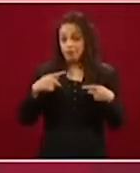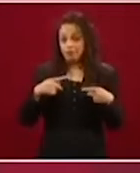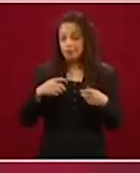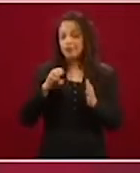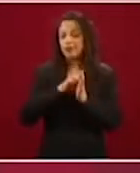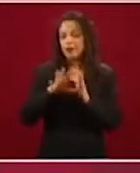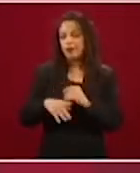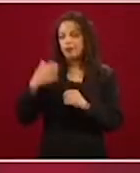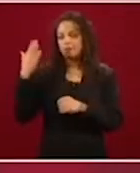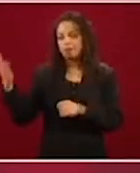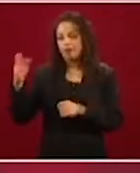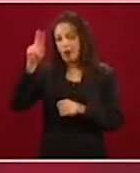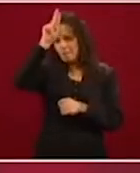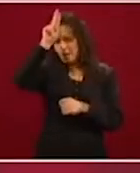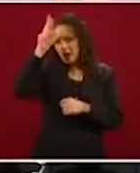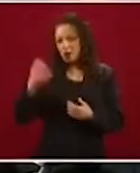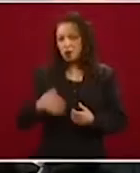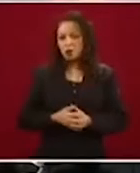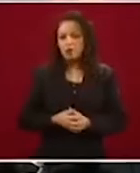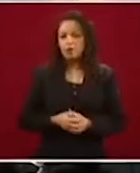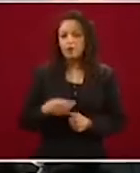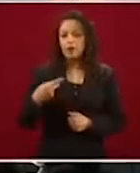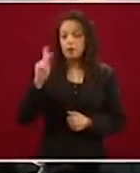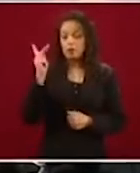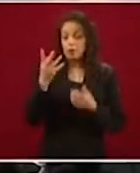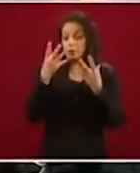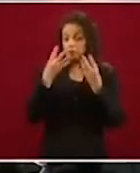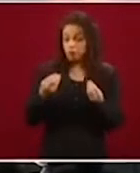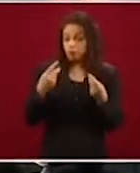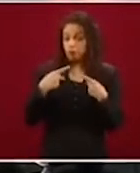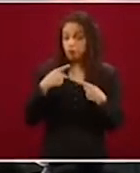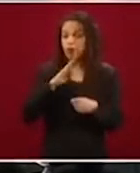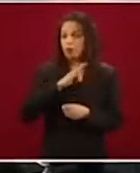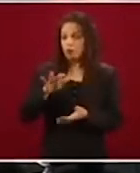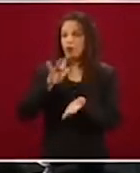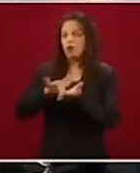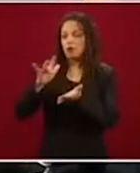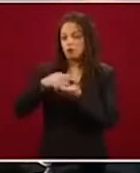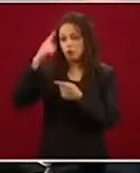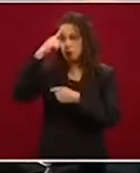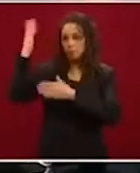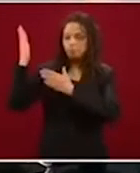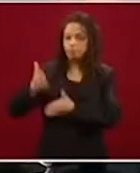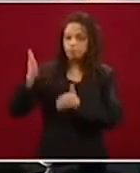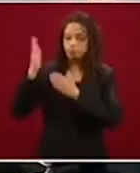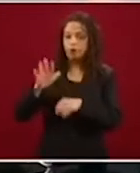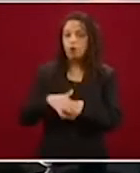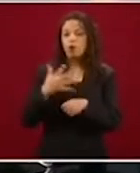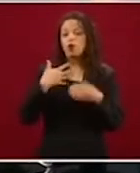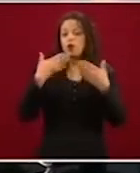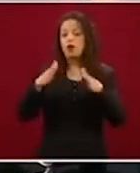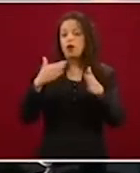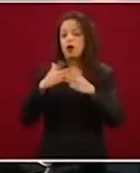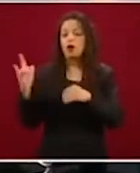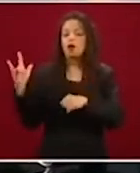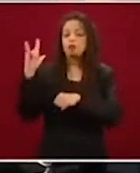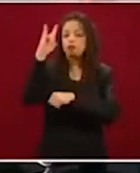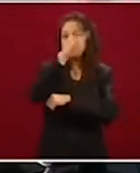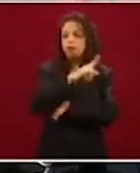Pero muchos han regresado o les hemos podido ayudar a regresar, porque tenemos vuelos abiertos de Europa hacia México para mexicanos,